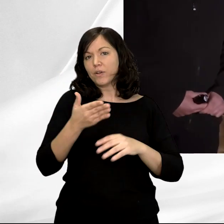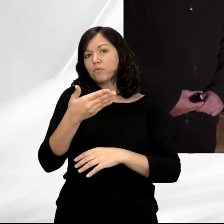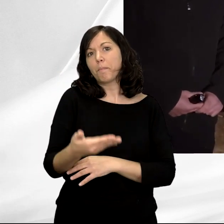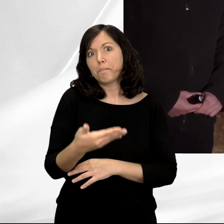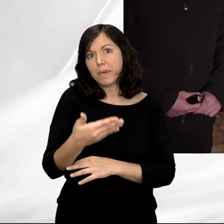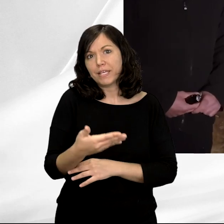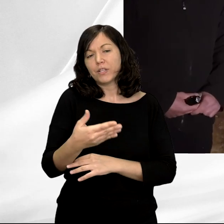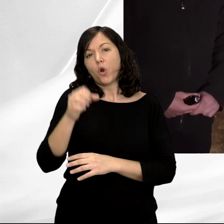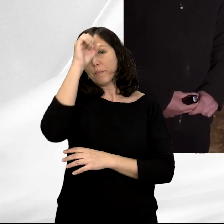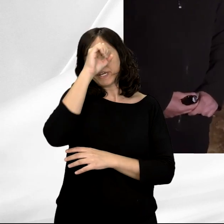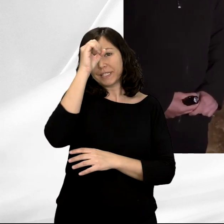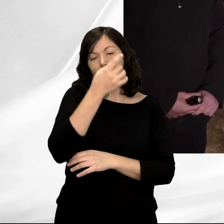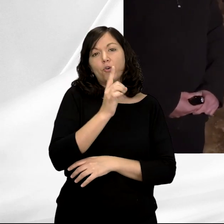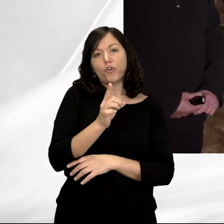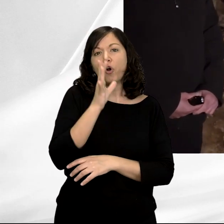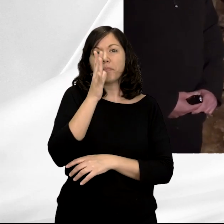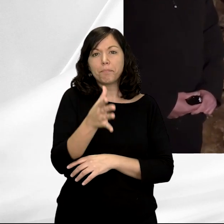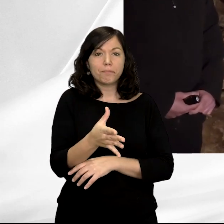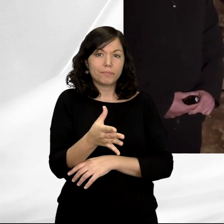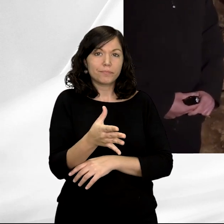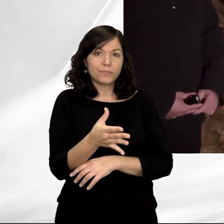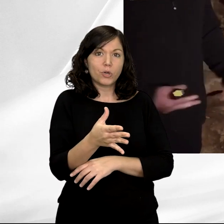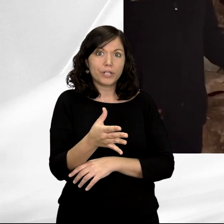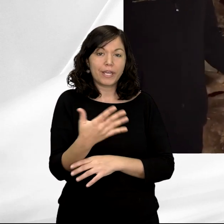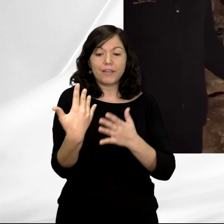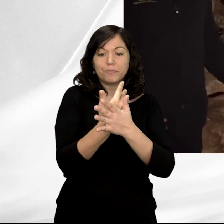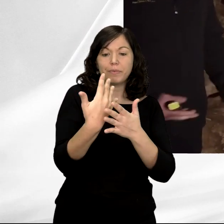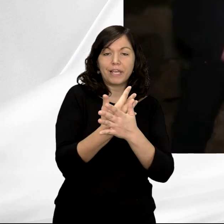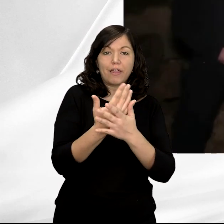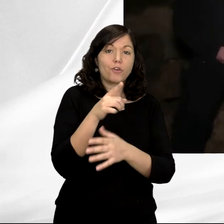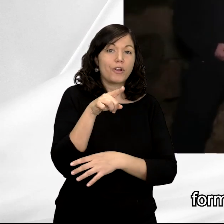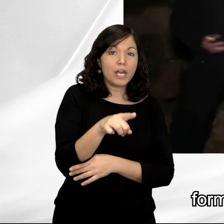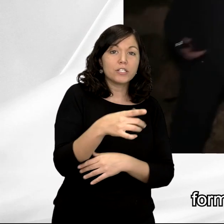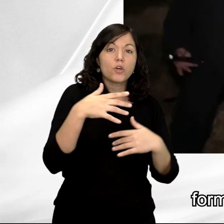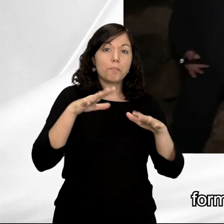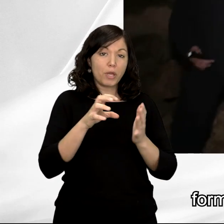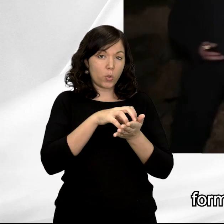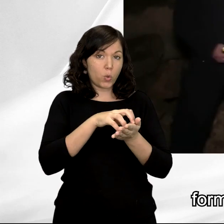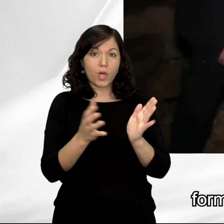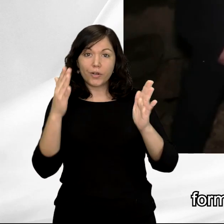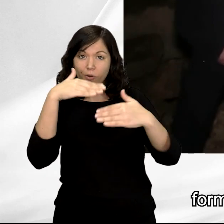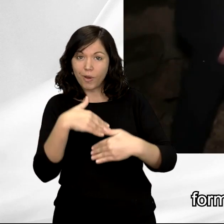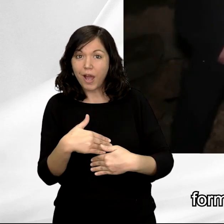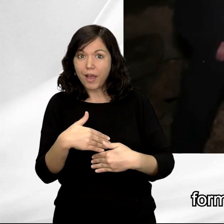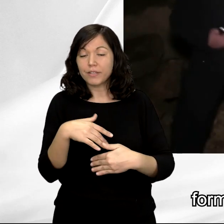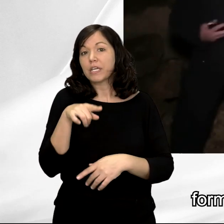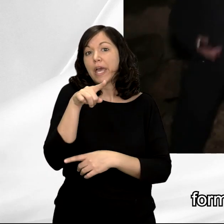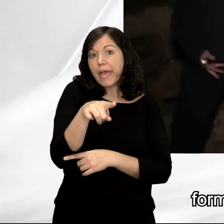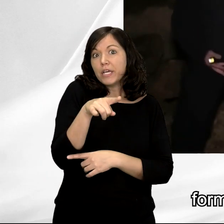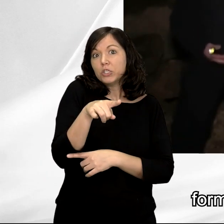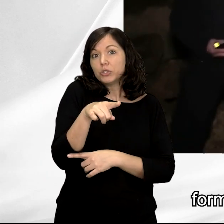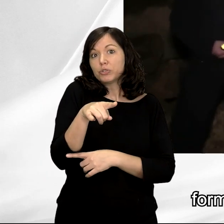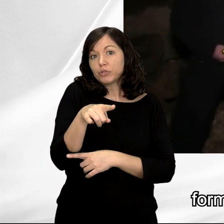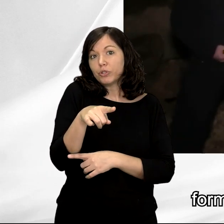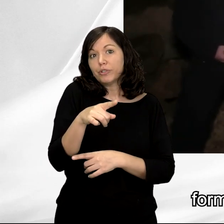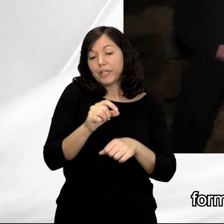peso objetivo suficiente para poder buscar una explicación a este bloque. Pero lo que es indudable es que esto formaba parte